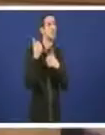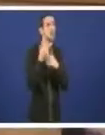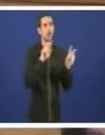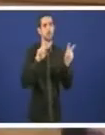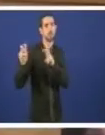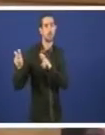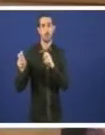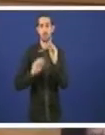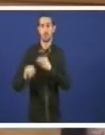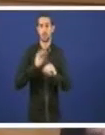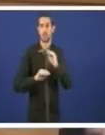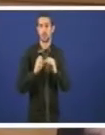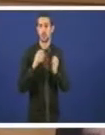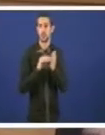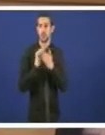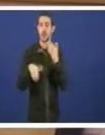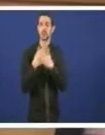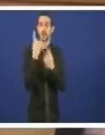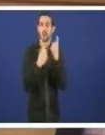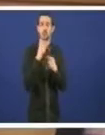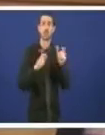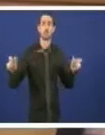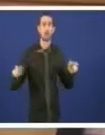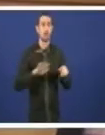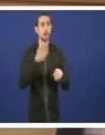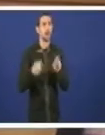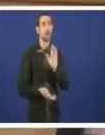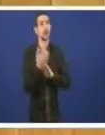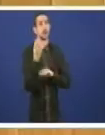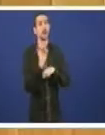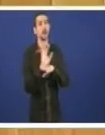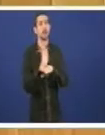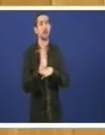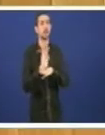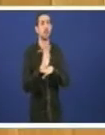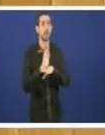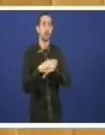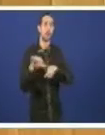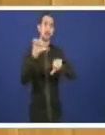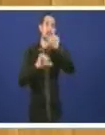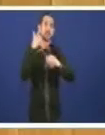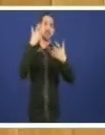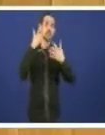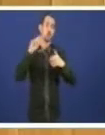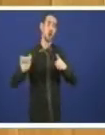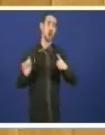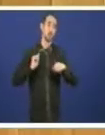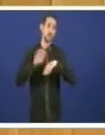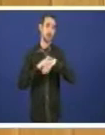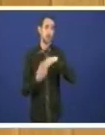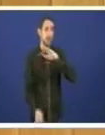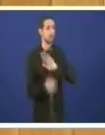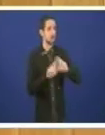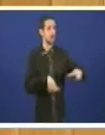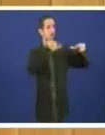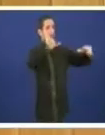que indrastar algún cineasta por aí pensando en facer unha película de ciencia ficción para inventar esa planta tan moderna pero a realidade dos feitos